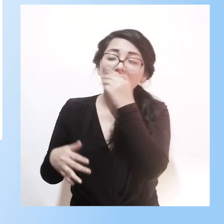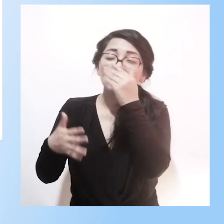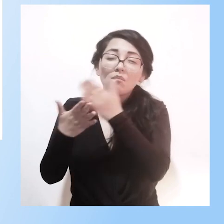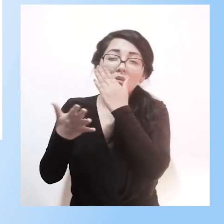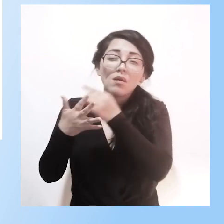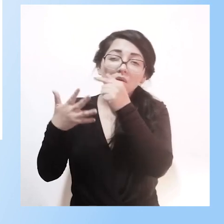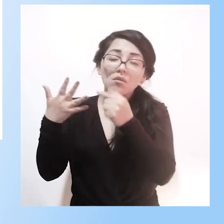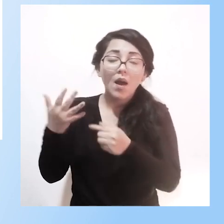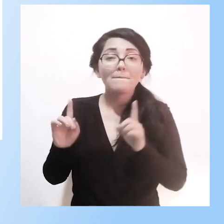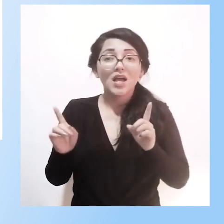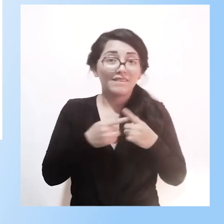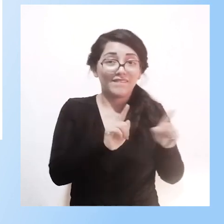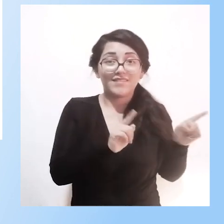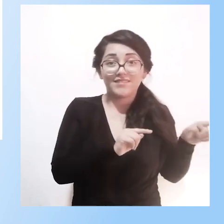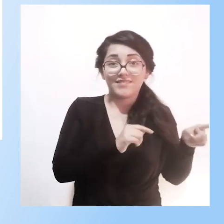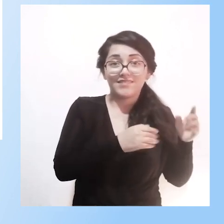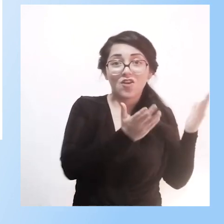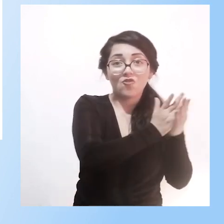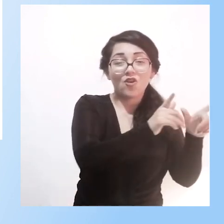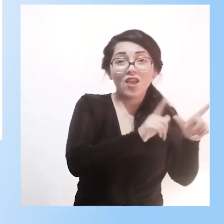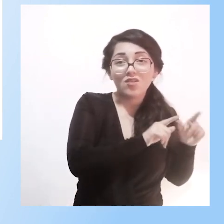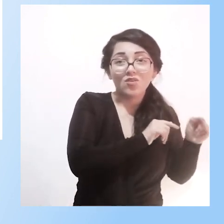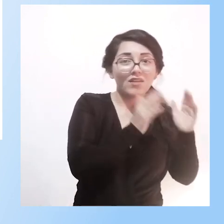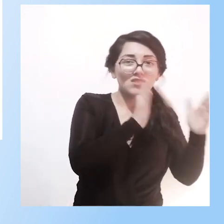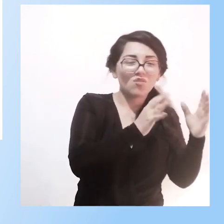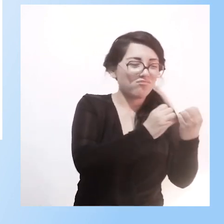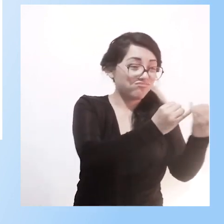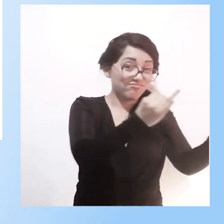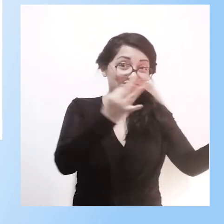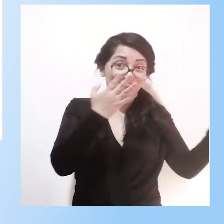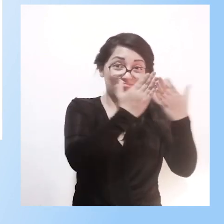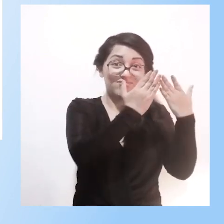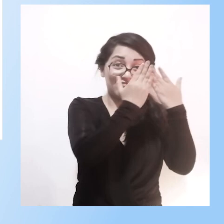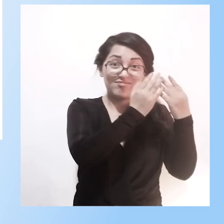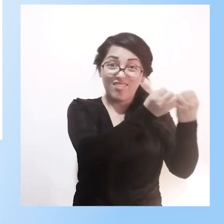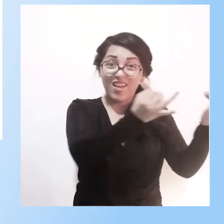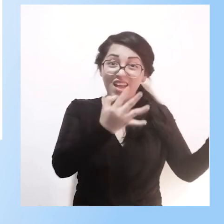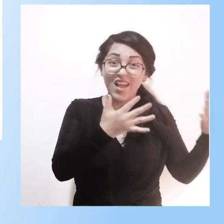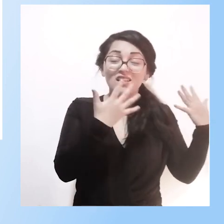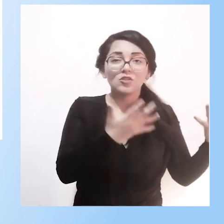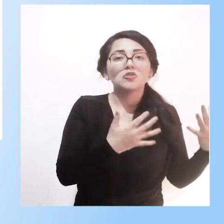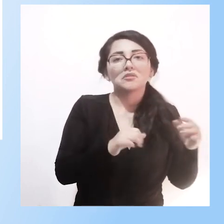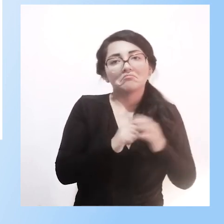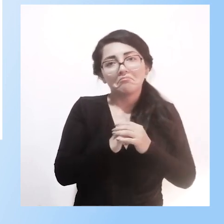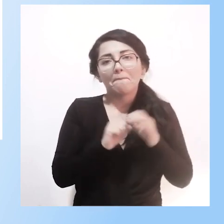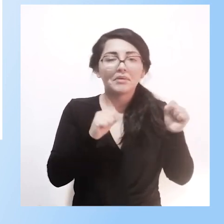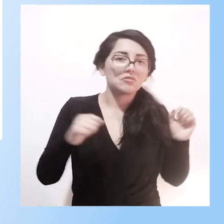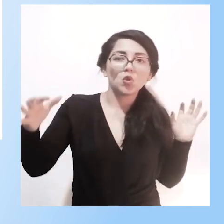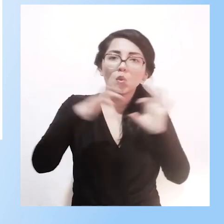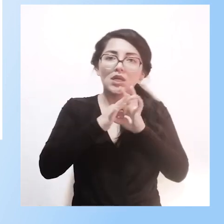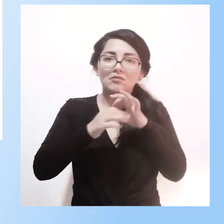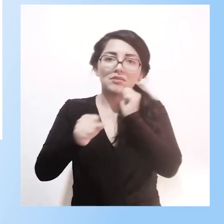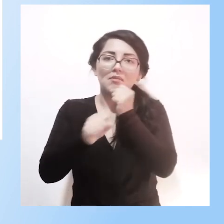son muchos alumnos de una clase entonces es una una forma de colaboración de estarmos juntos